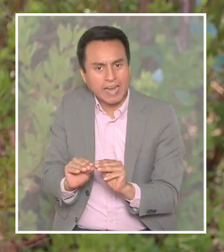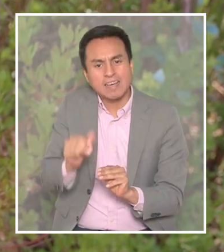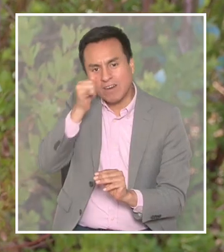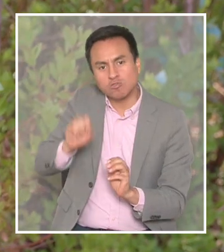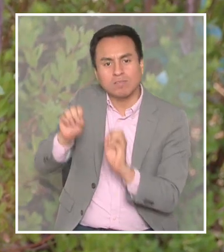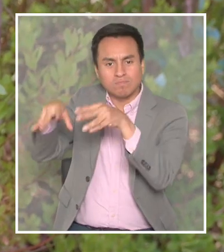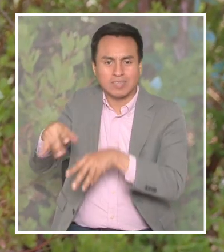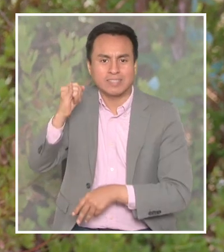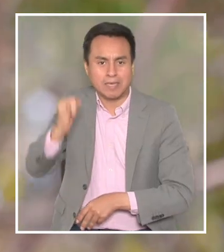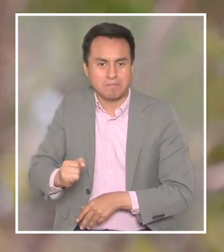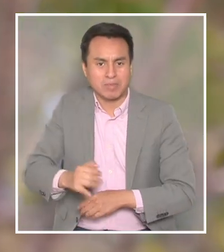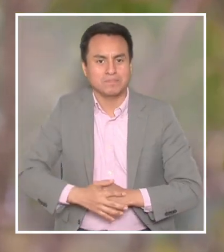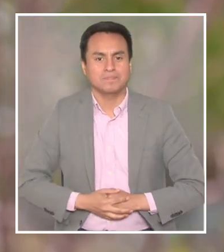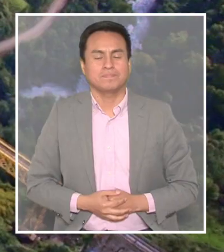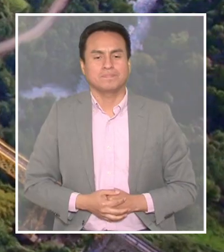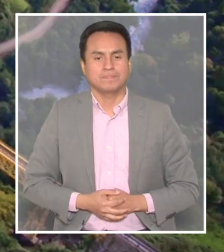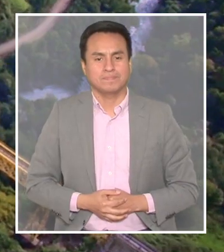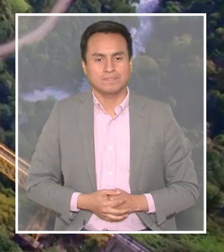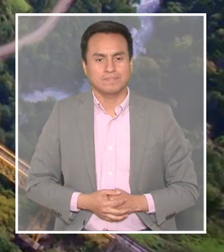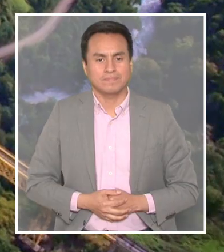cigarro y siempre botarlo a la basura.